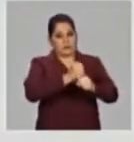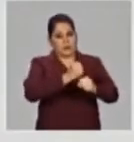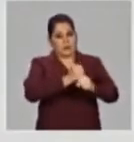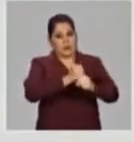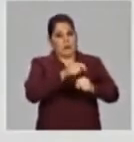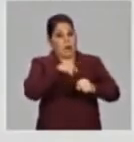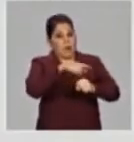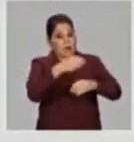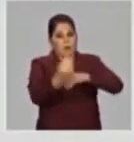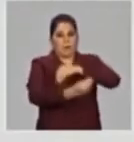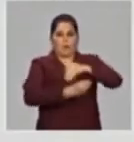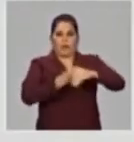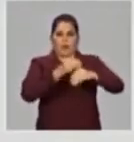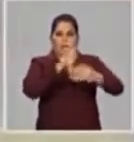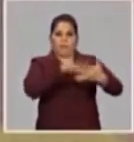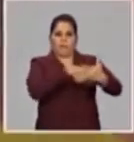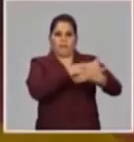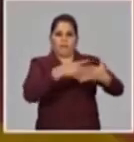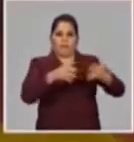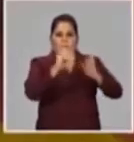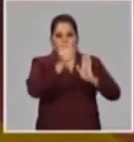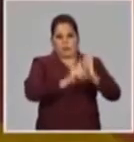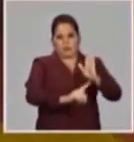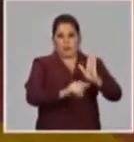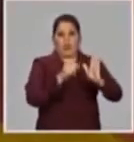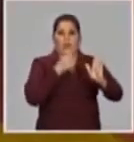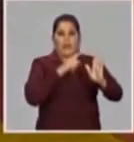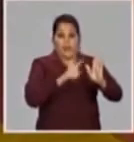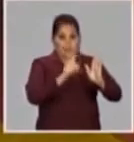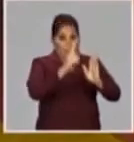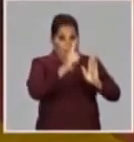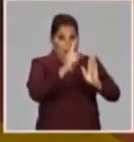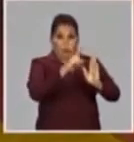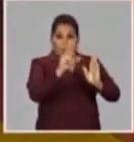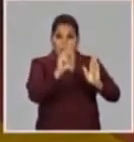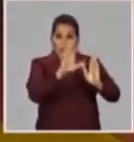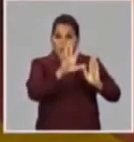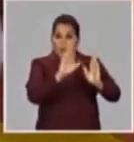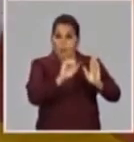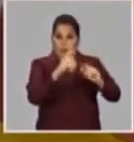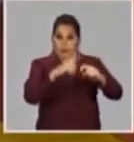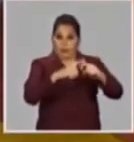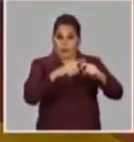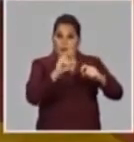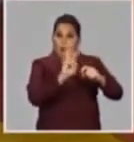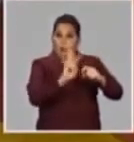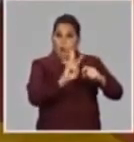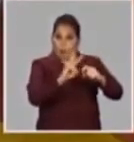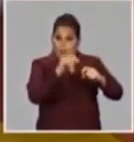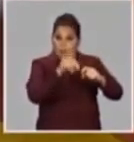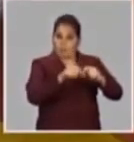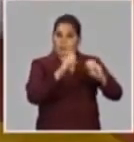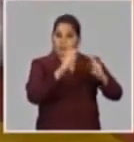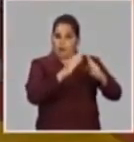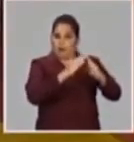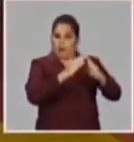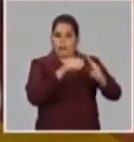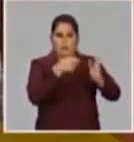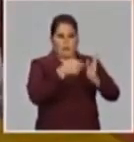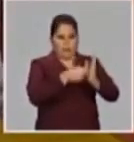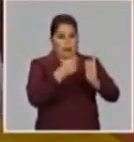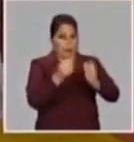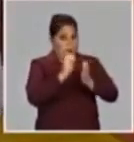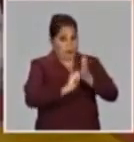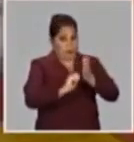cambió a ello la facturación, incluso se le dio una opción, los primeros 250 kW por la tarifa residencial que tiene